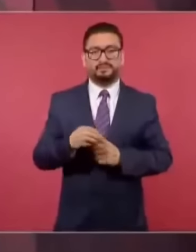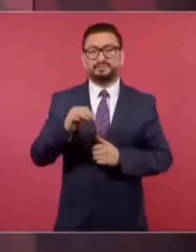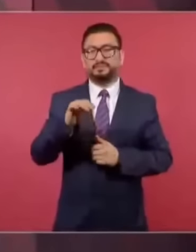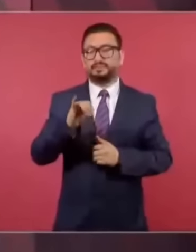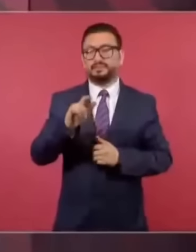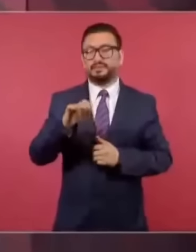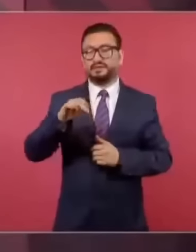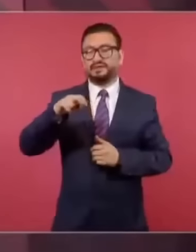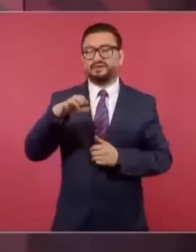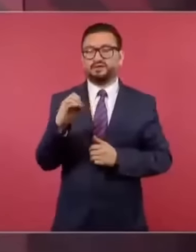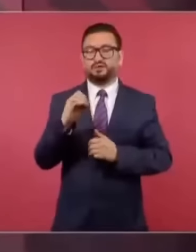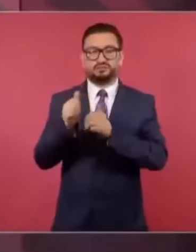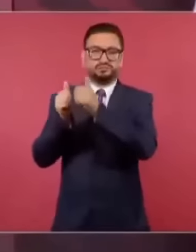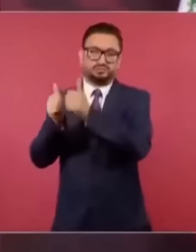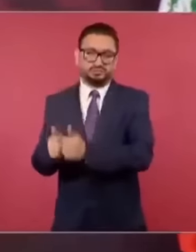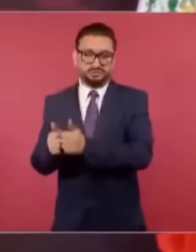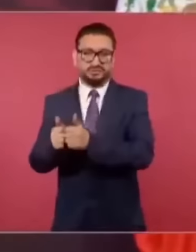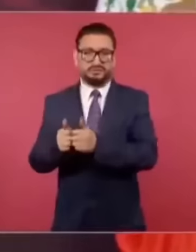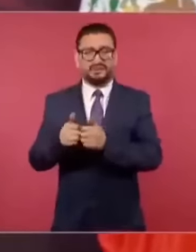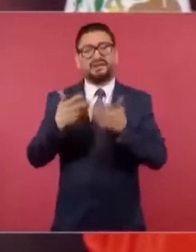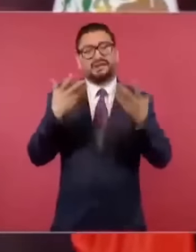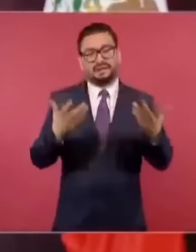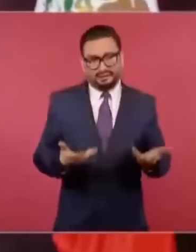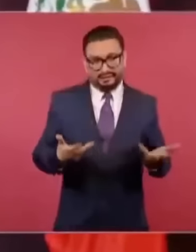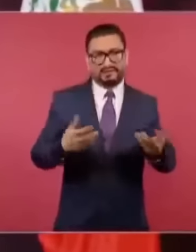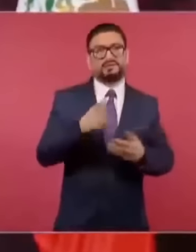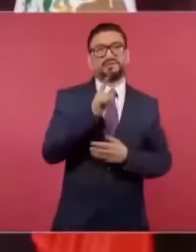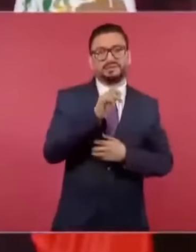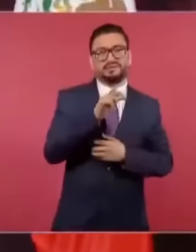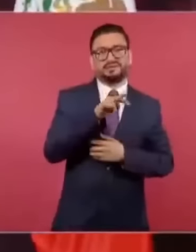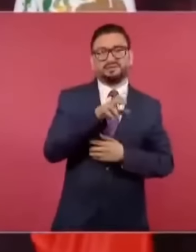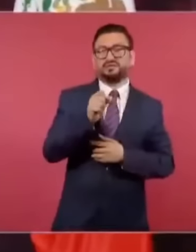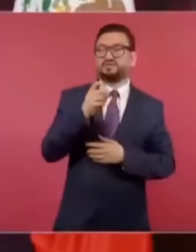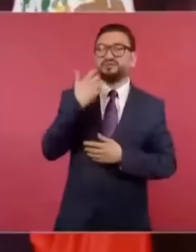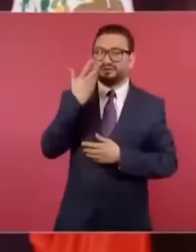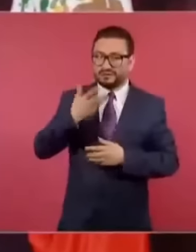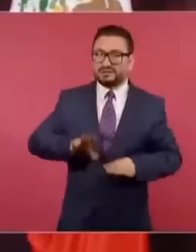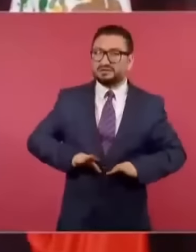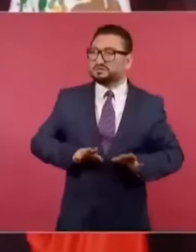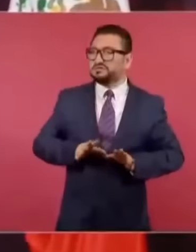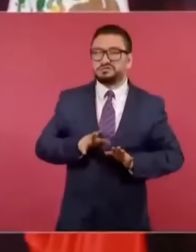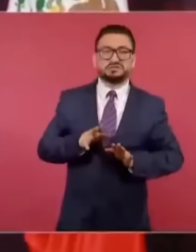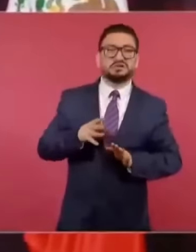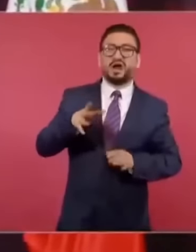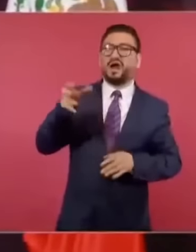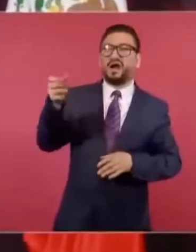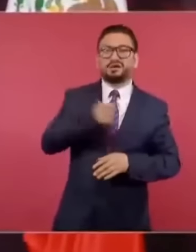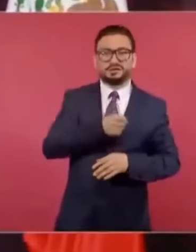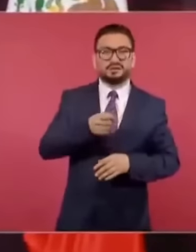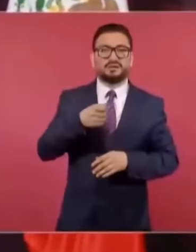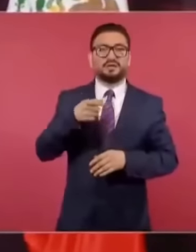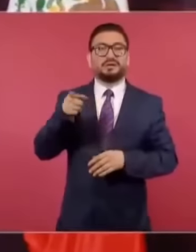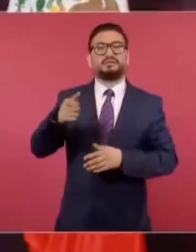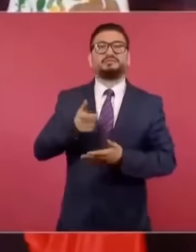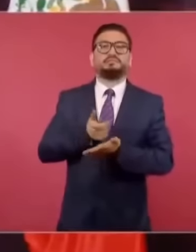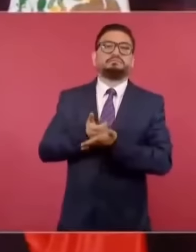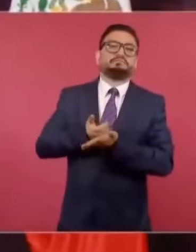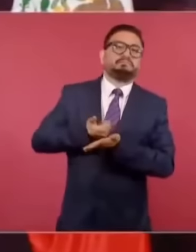Pero van buscando estas personalidades que ganan muchísimo,